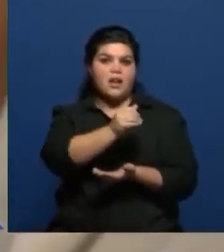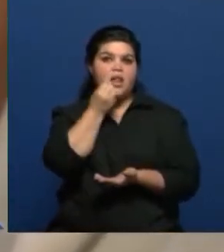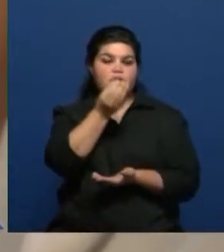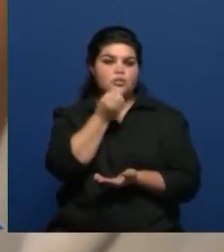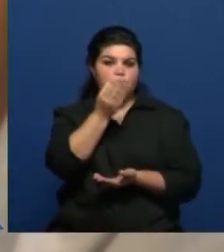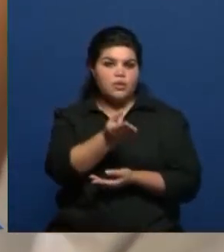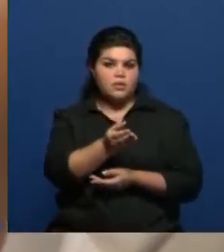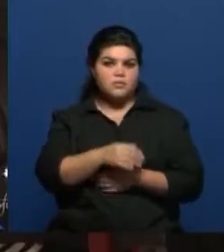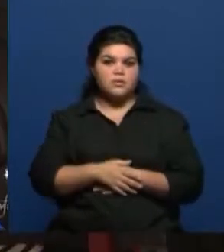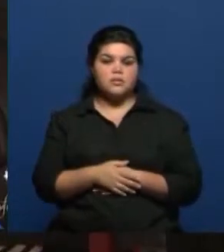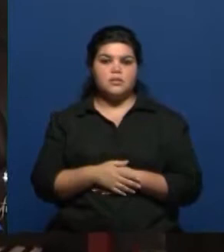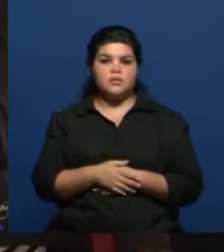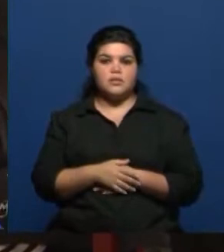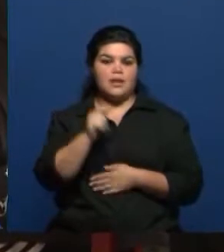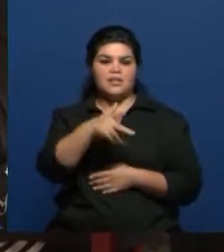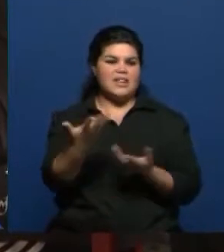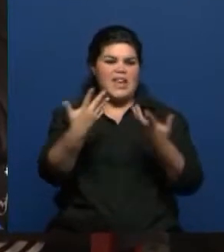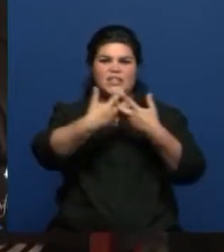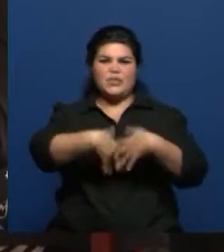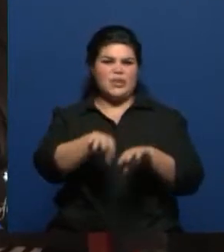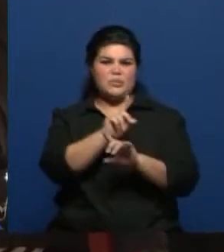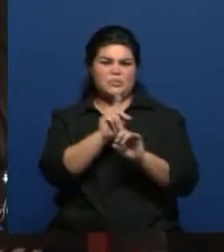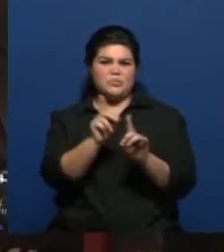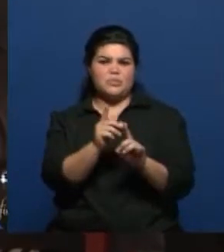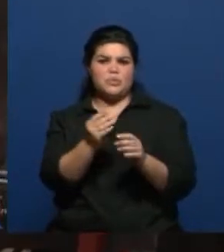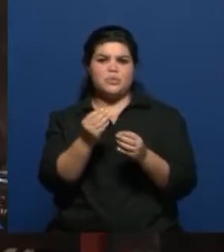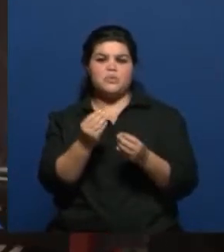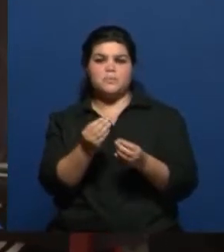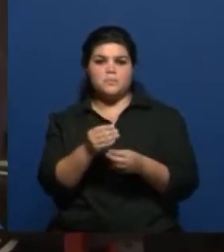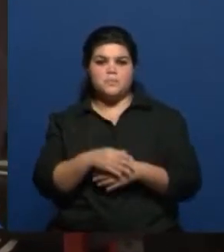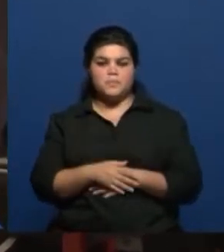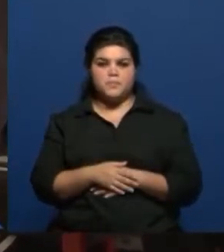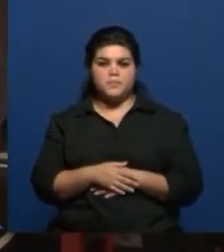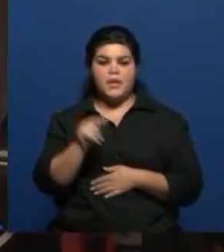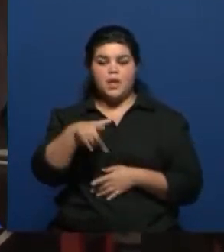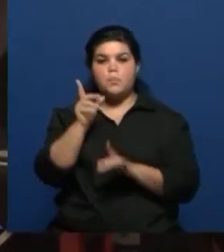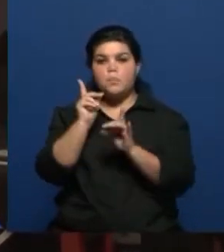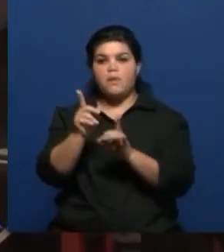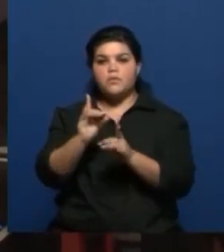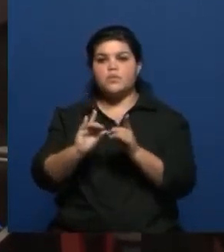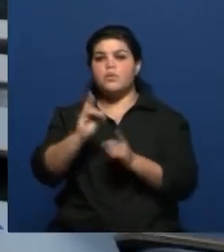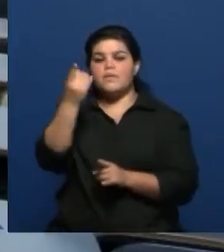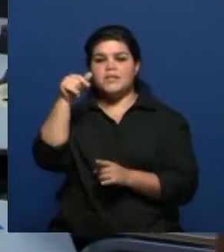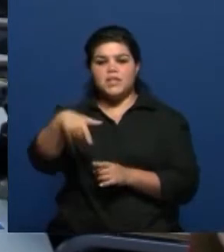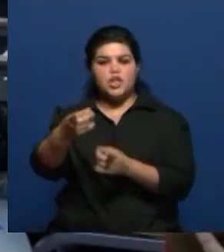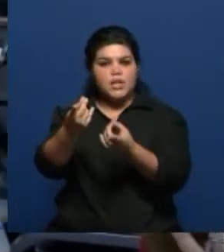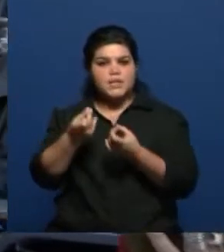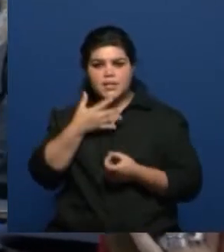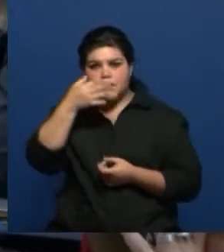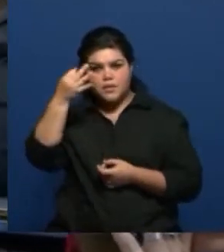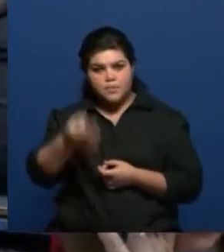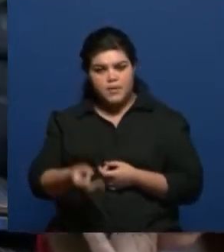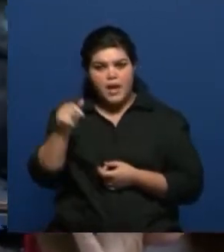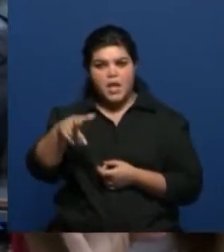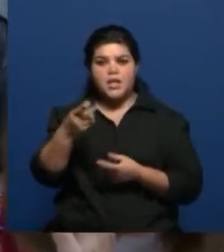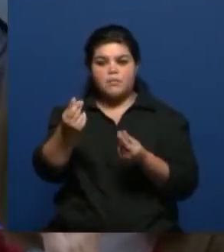no tienen nada que ver con lo que la docencia universitaria necesita en su